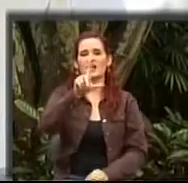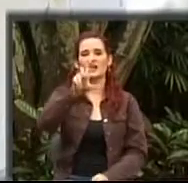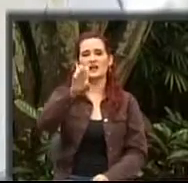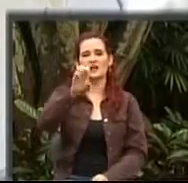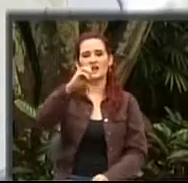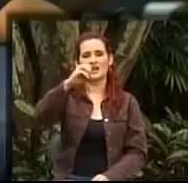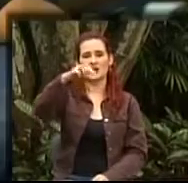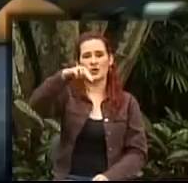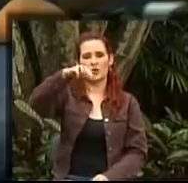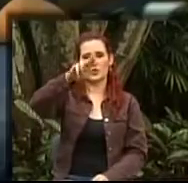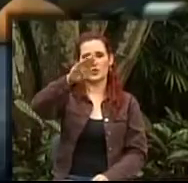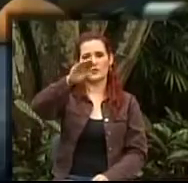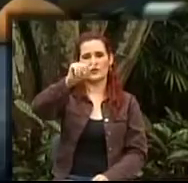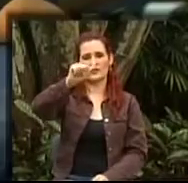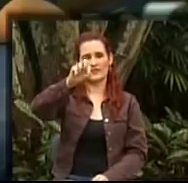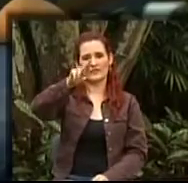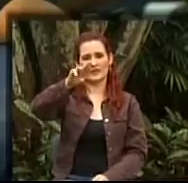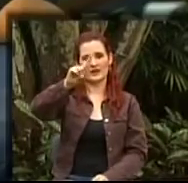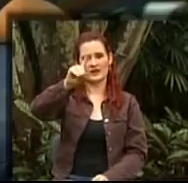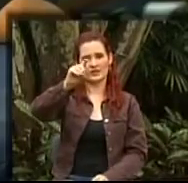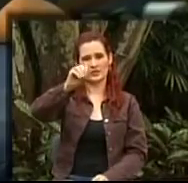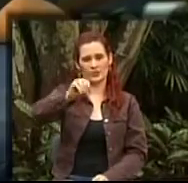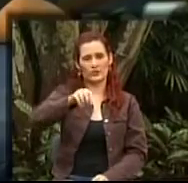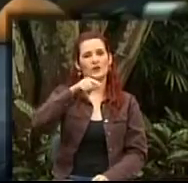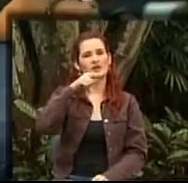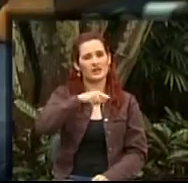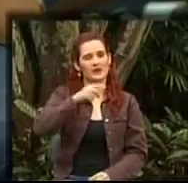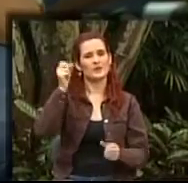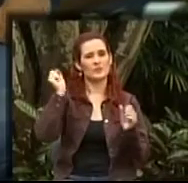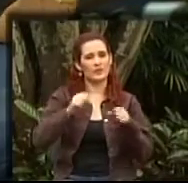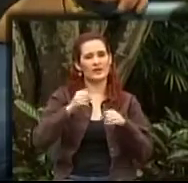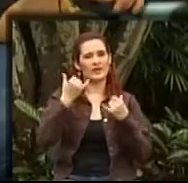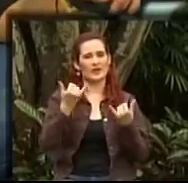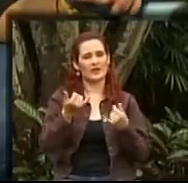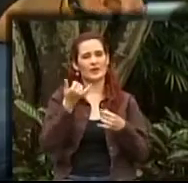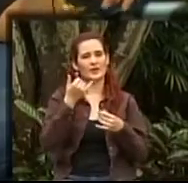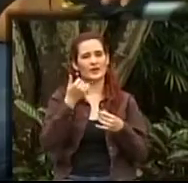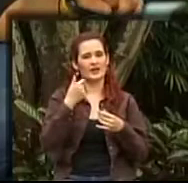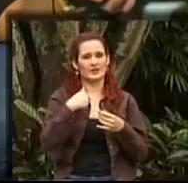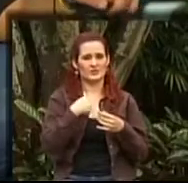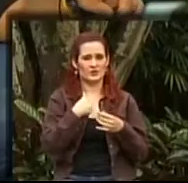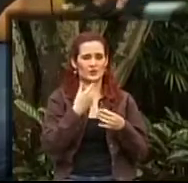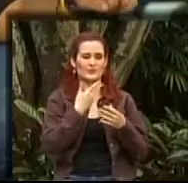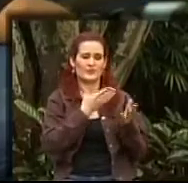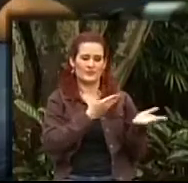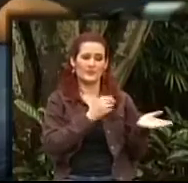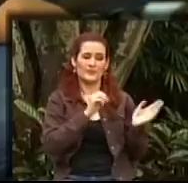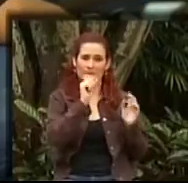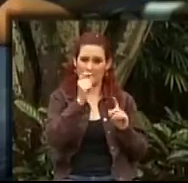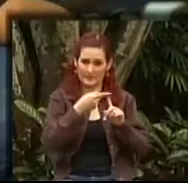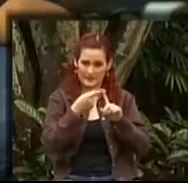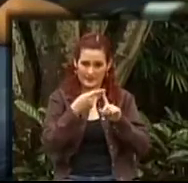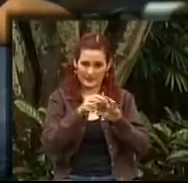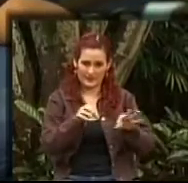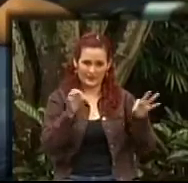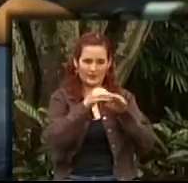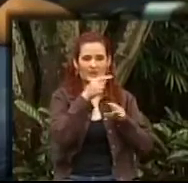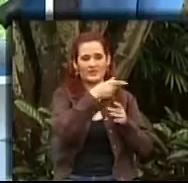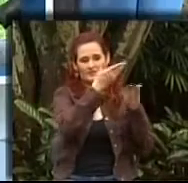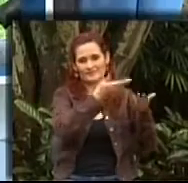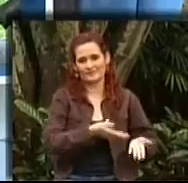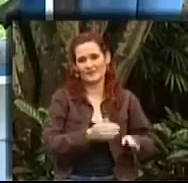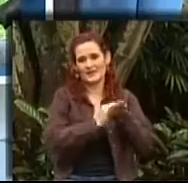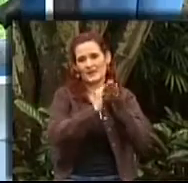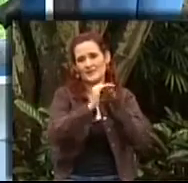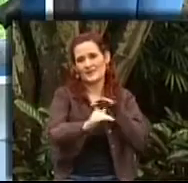Desataduras. Invitados todos. Hay un televidente en la línea. Pero yo antes voy a saludar a la doctora Adriana Suárez. Les decía, es la directora técnica